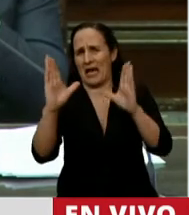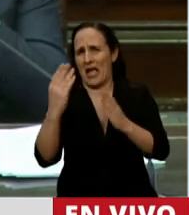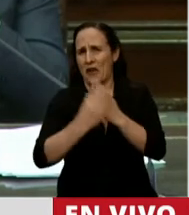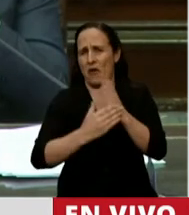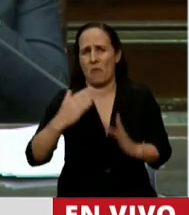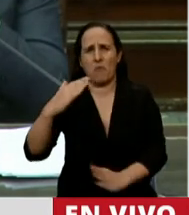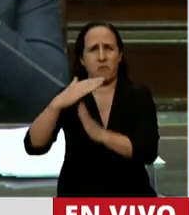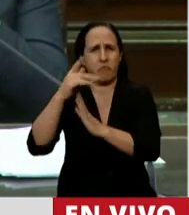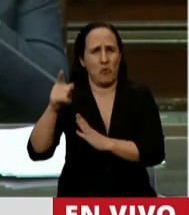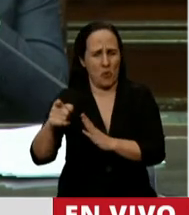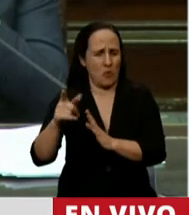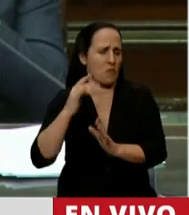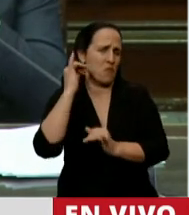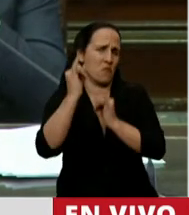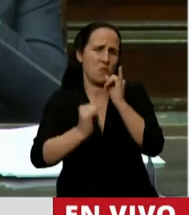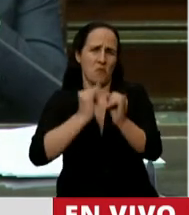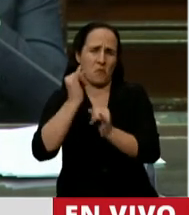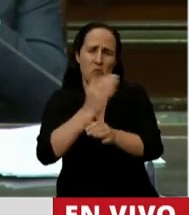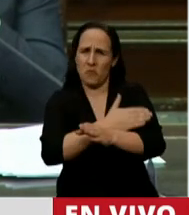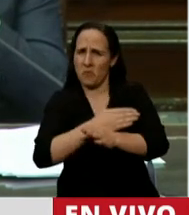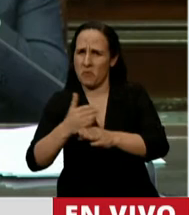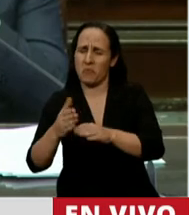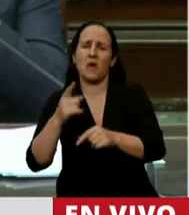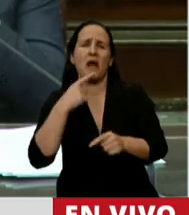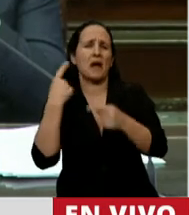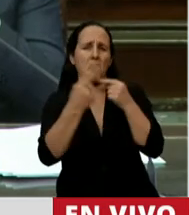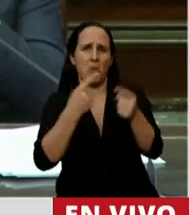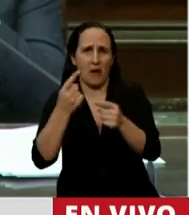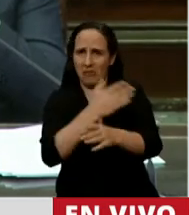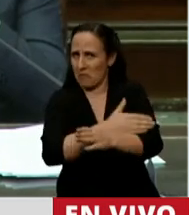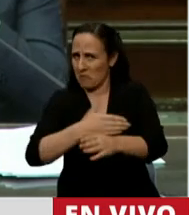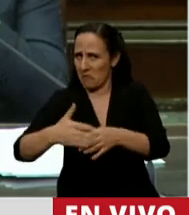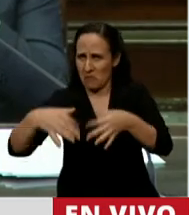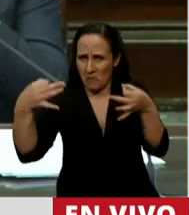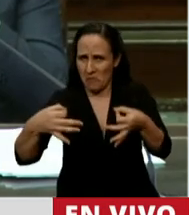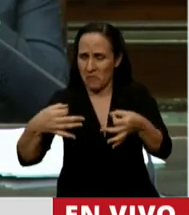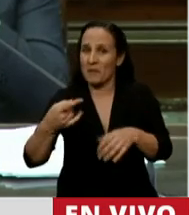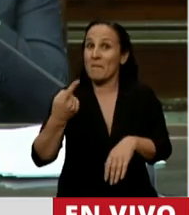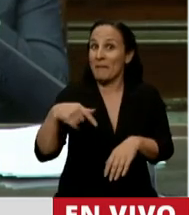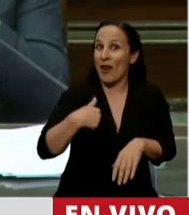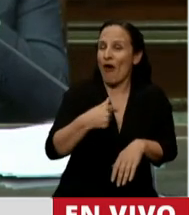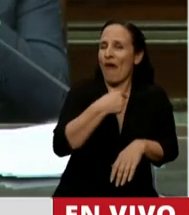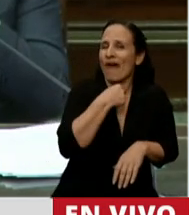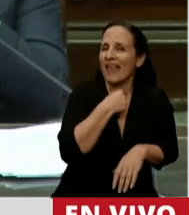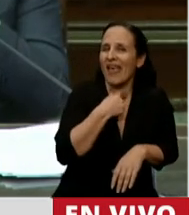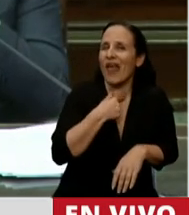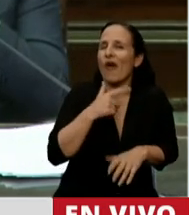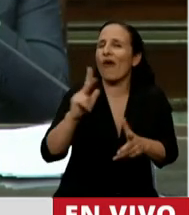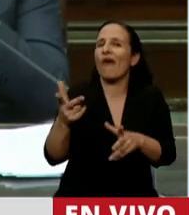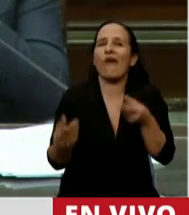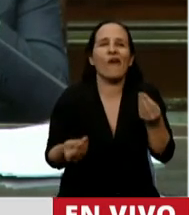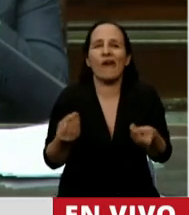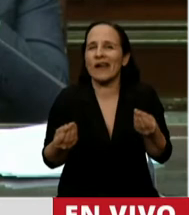en su planteo político y luego las respuestas. Pero yo lo que quiero es reflejar cuál es la